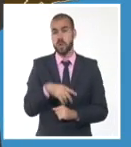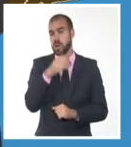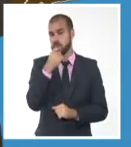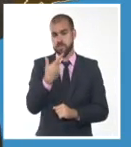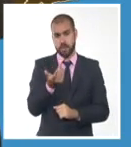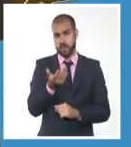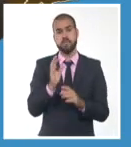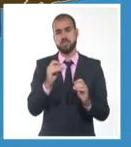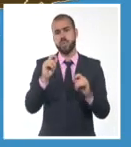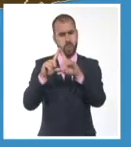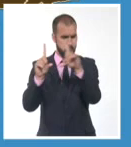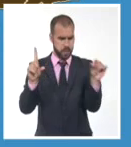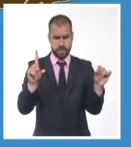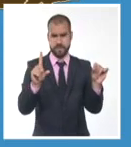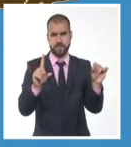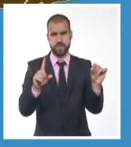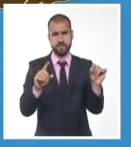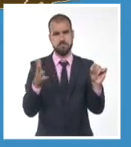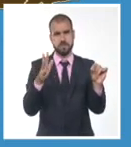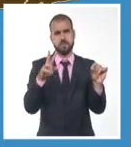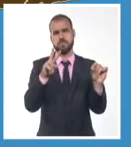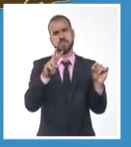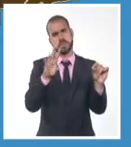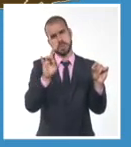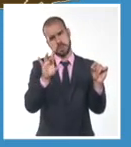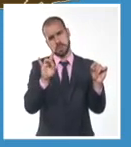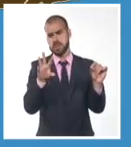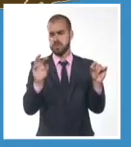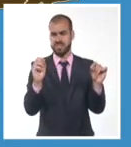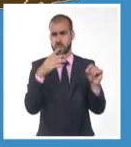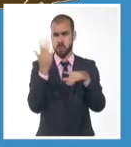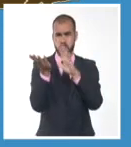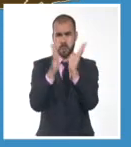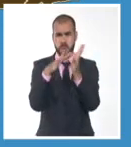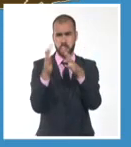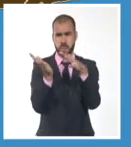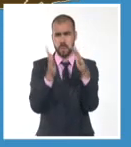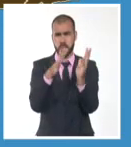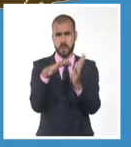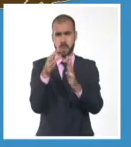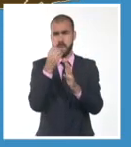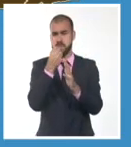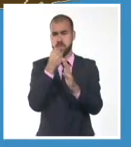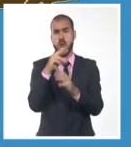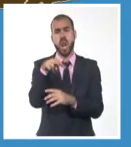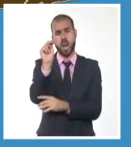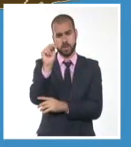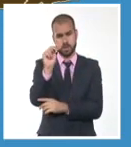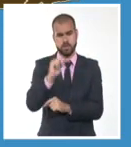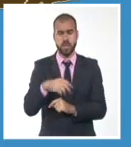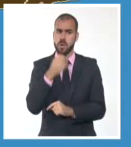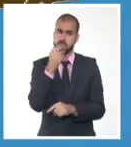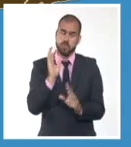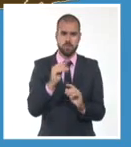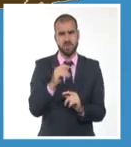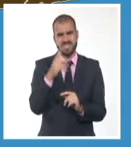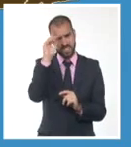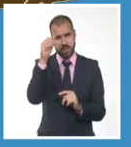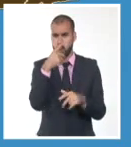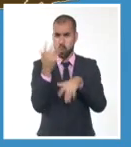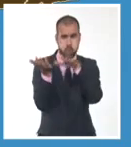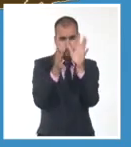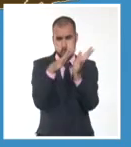archipiélago. Velocidades entre 15 y 30 kilómetros por hora a hora superiores en zonas de la costa norte donde puede haber rachas de hasta